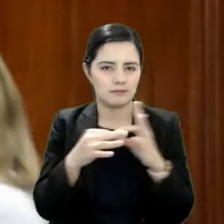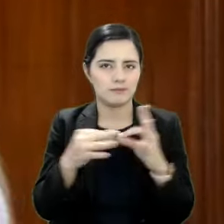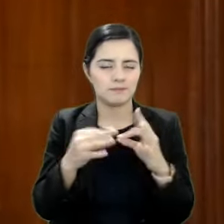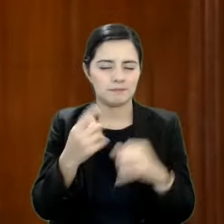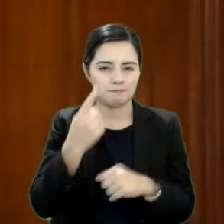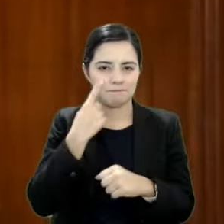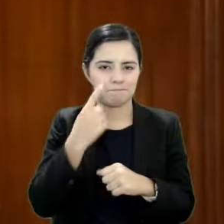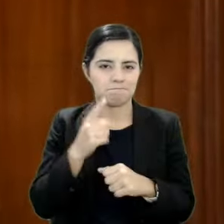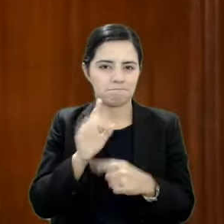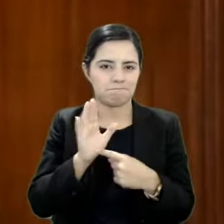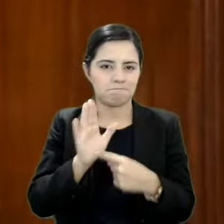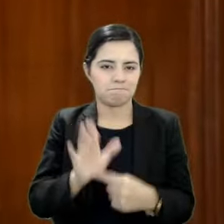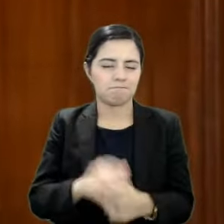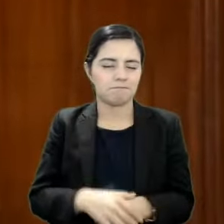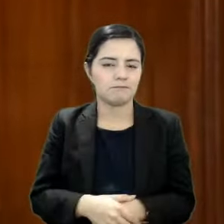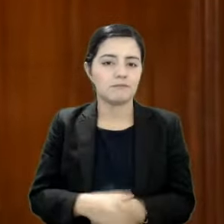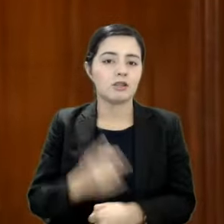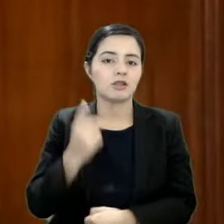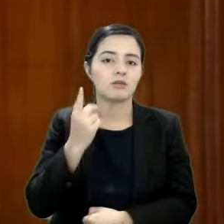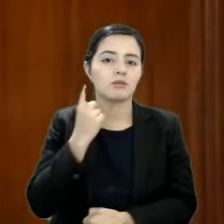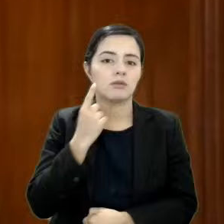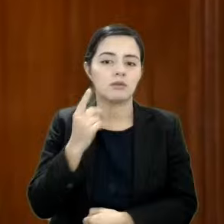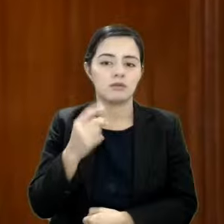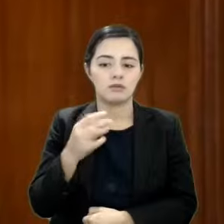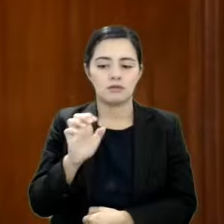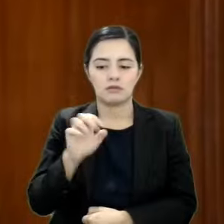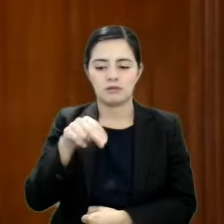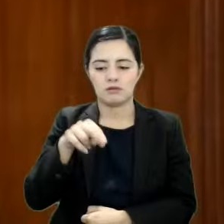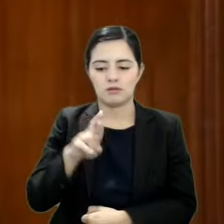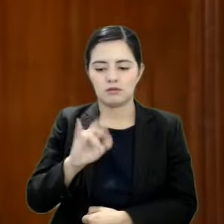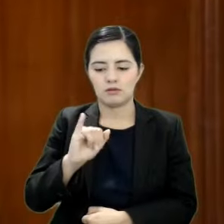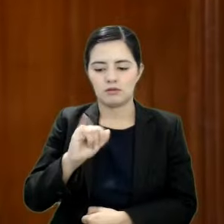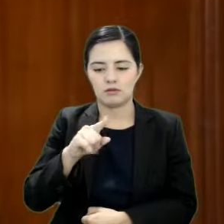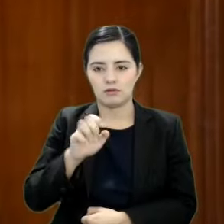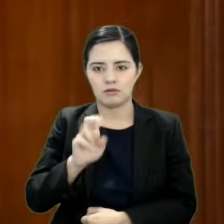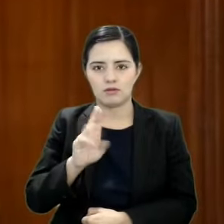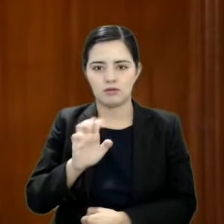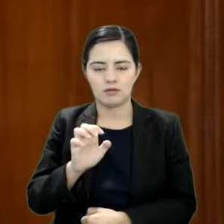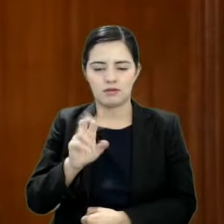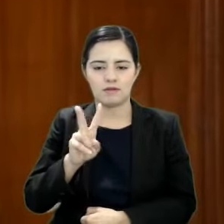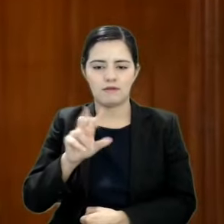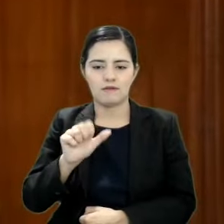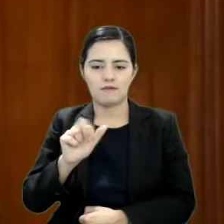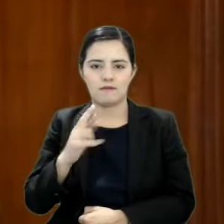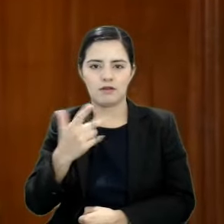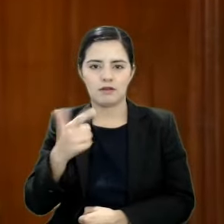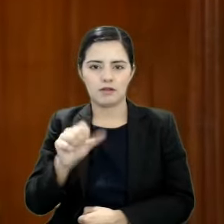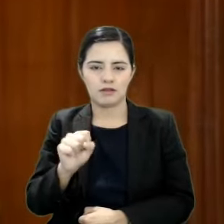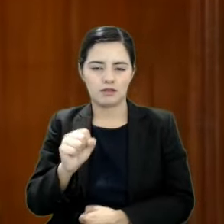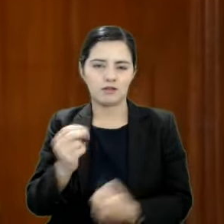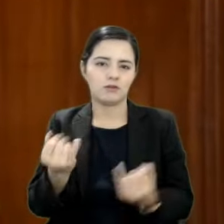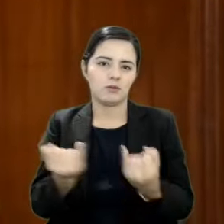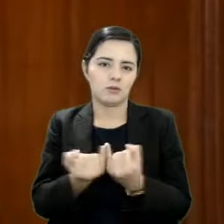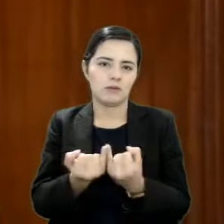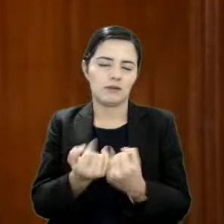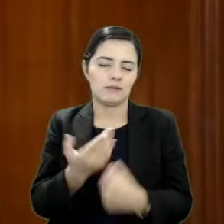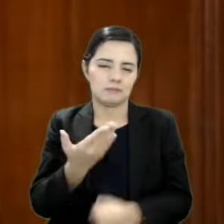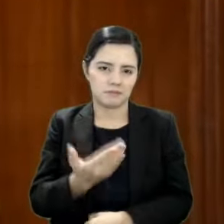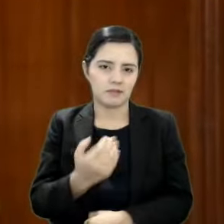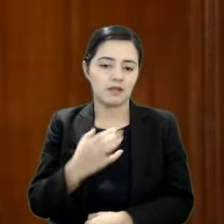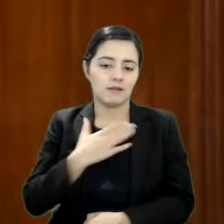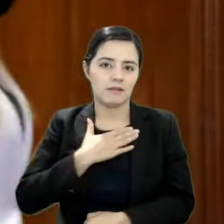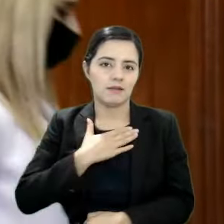El diputado Enrique Vargas del Villar y su servidora, diputada Miriam Escalona Piña,